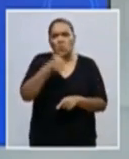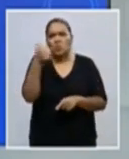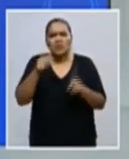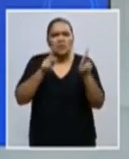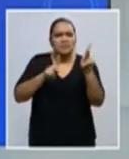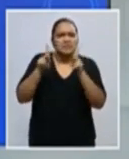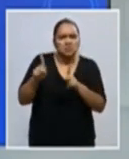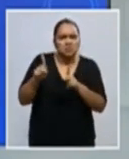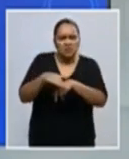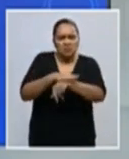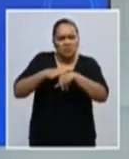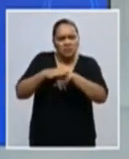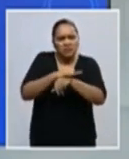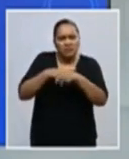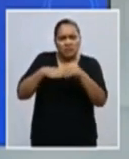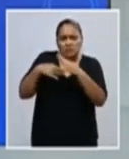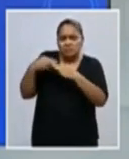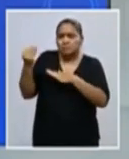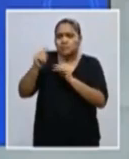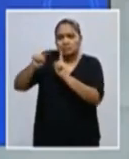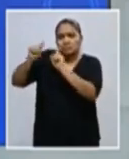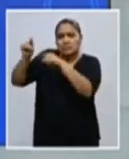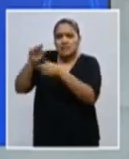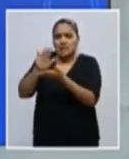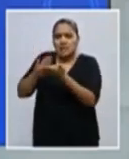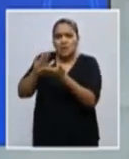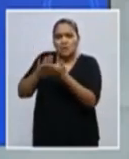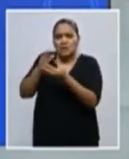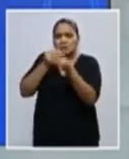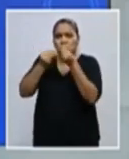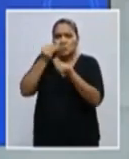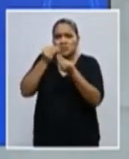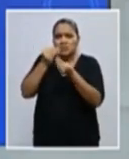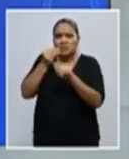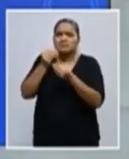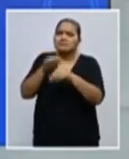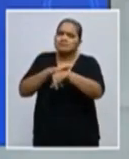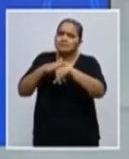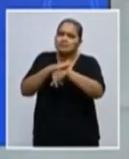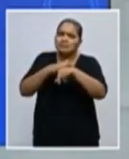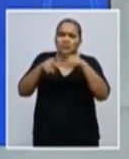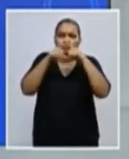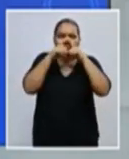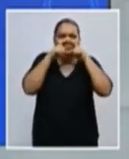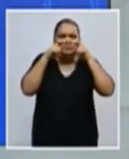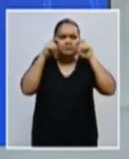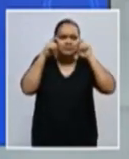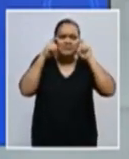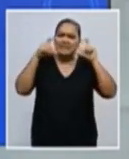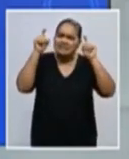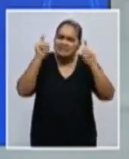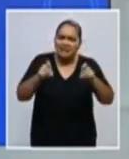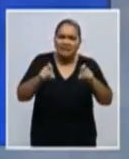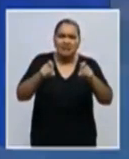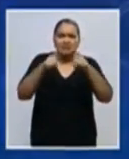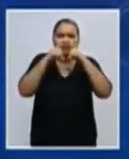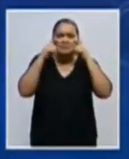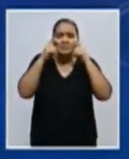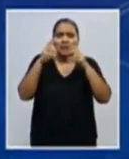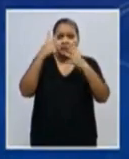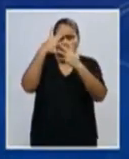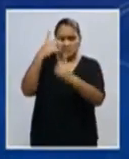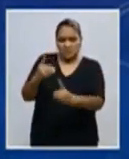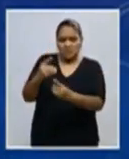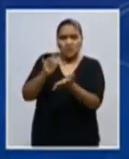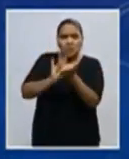necesita y que puede salir a abastecerse de alimentos, medicamentos, use siempre la mascarilla. Use siempre la mascarilla. Evite automedicarse.